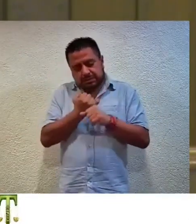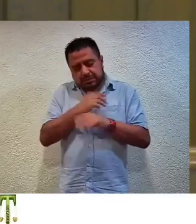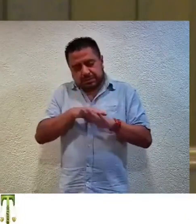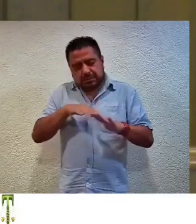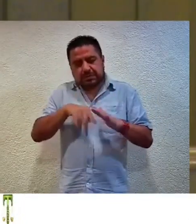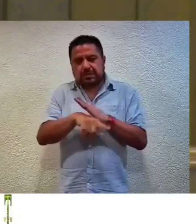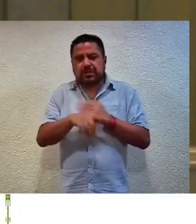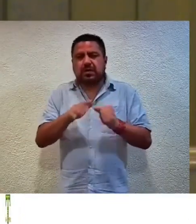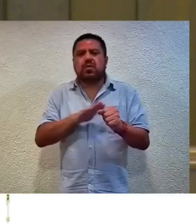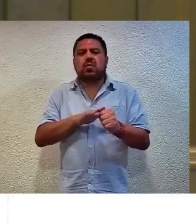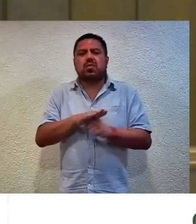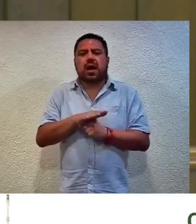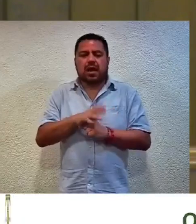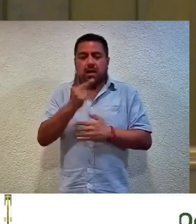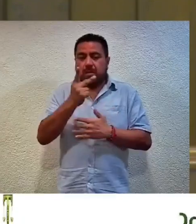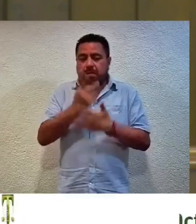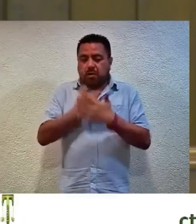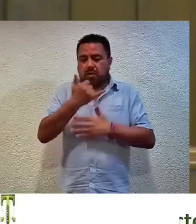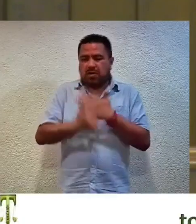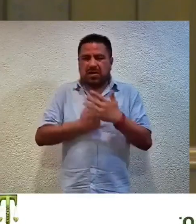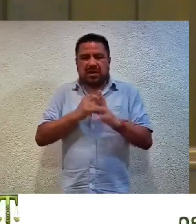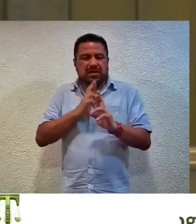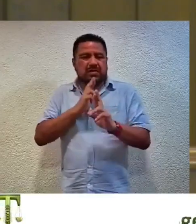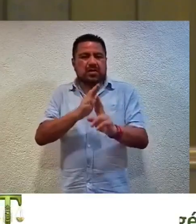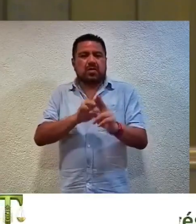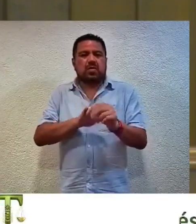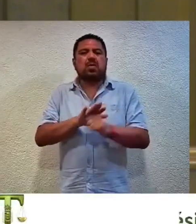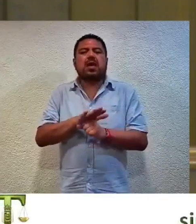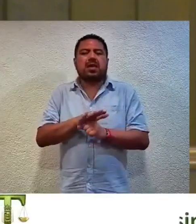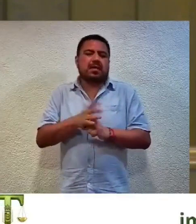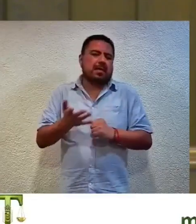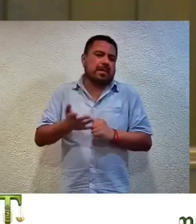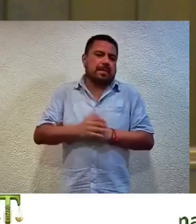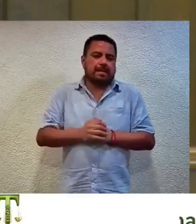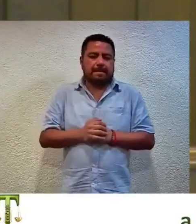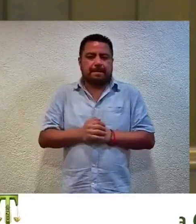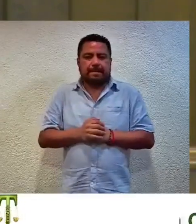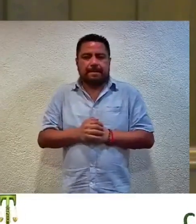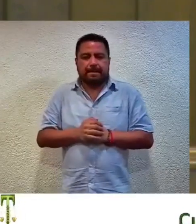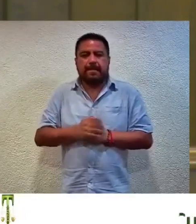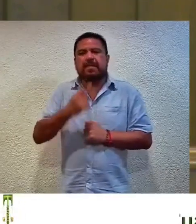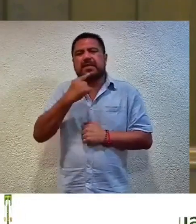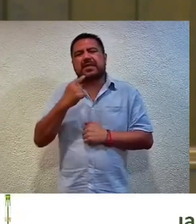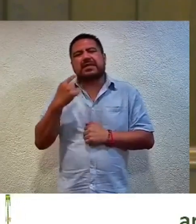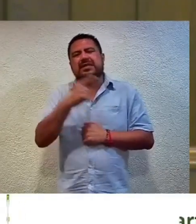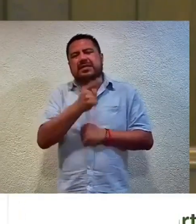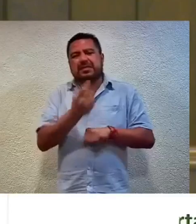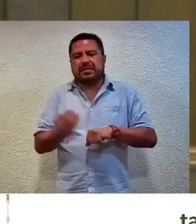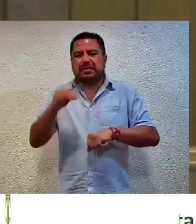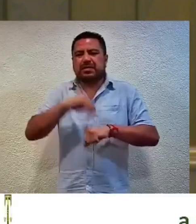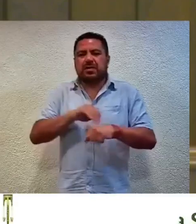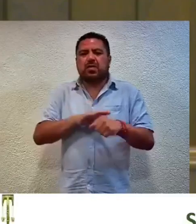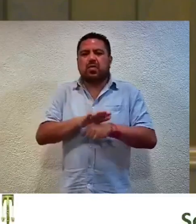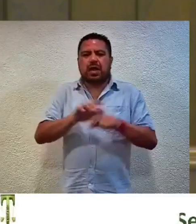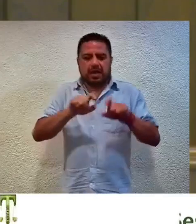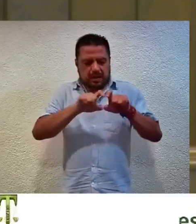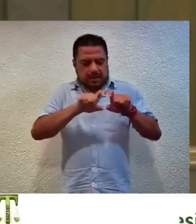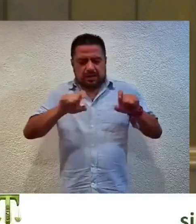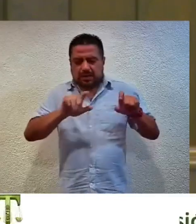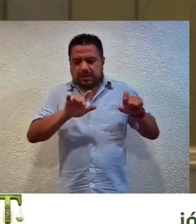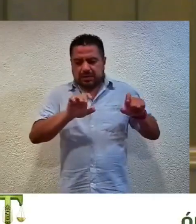Se trata de un proyecto de resolución relativo a los recursos de apelación identificados con las claves